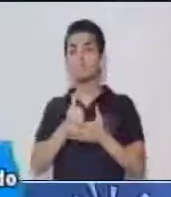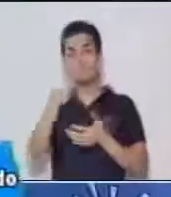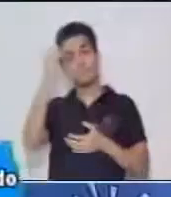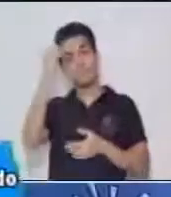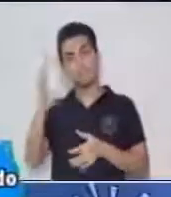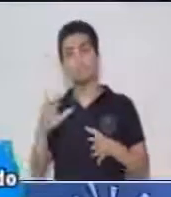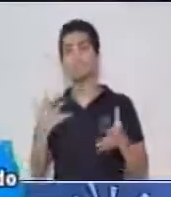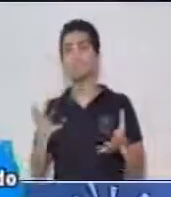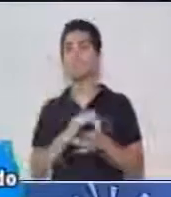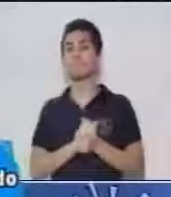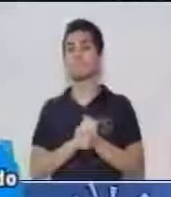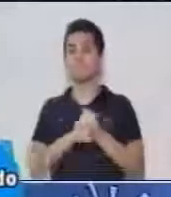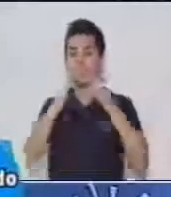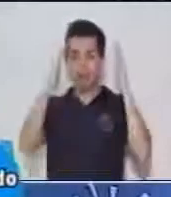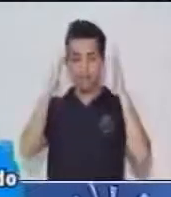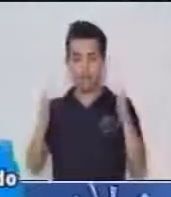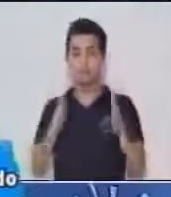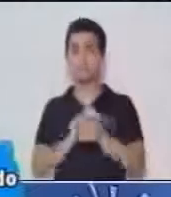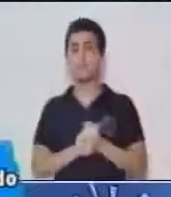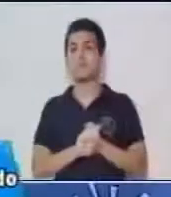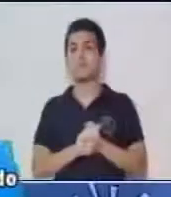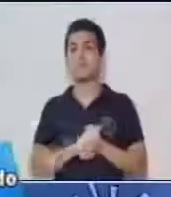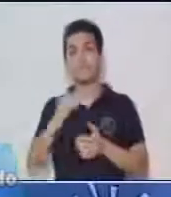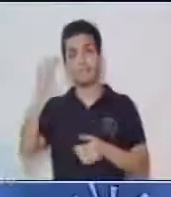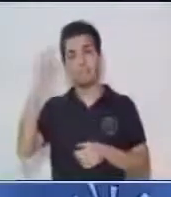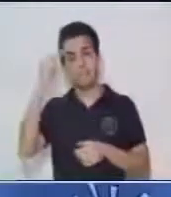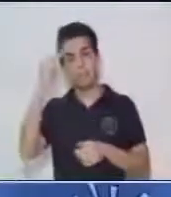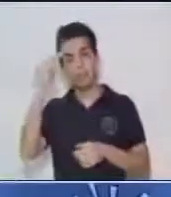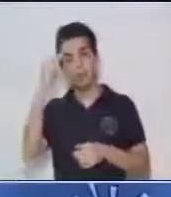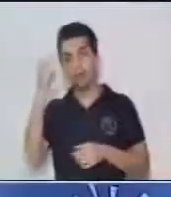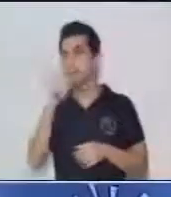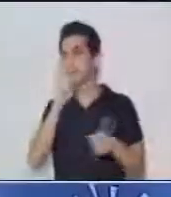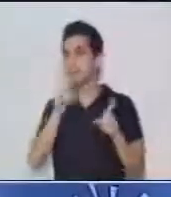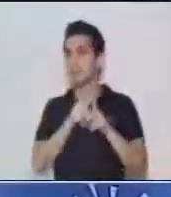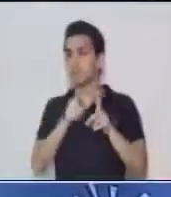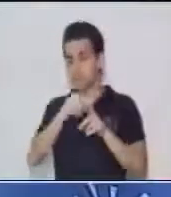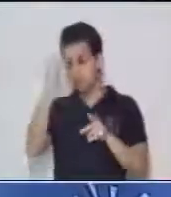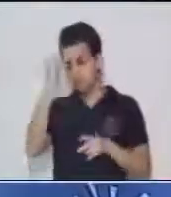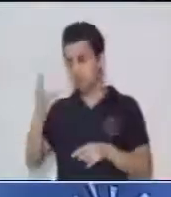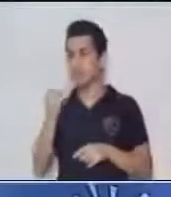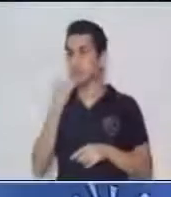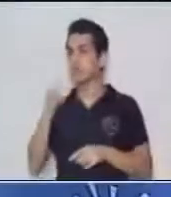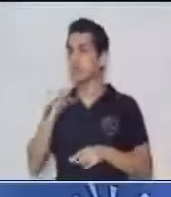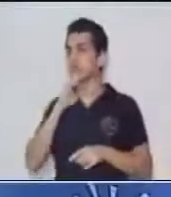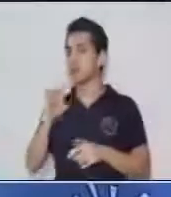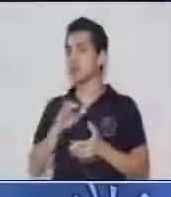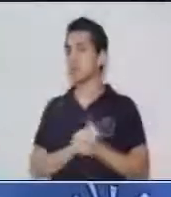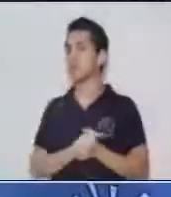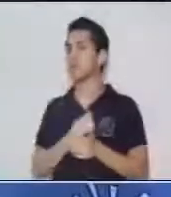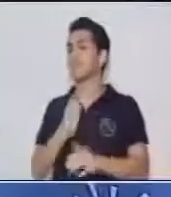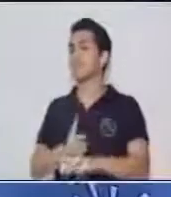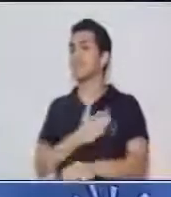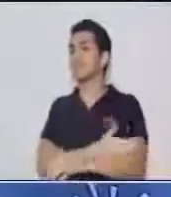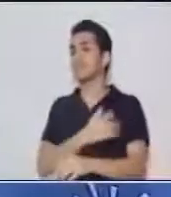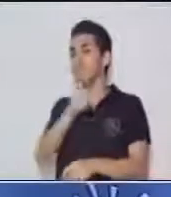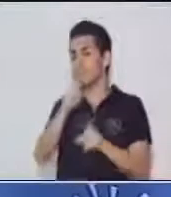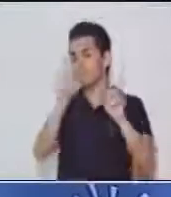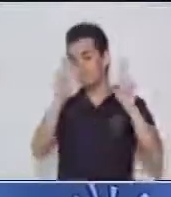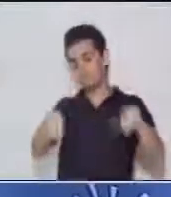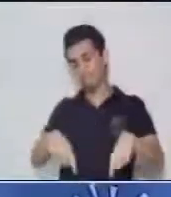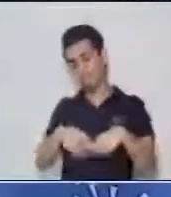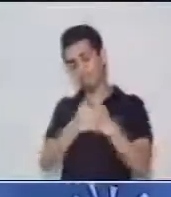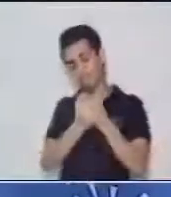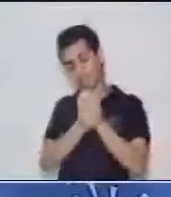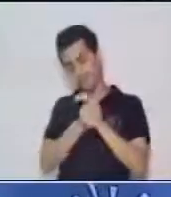destrezas como la atención, la memoria, habilidad y lingüística. Antes de empezar, te recomiendo que